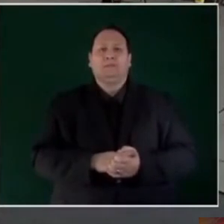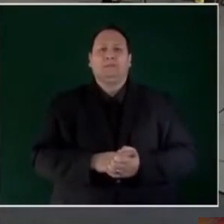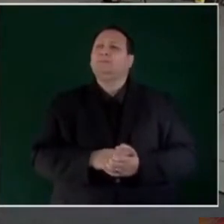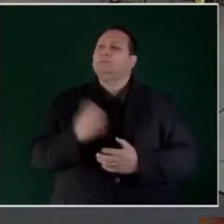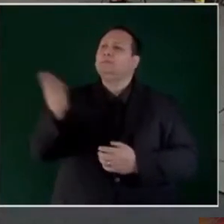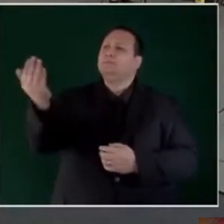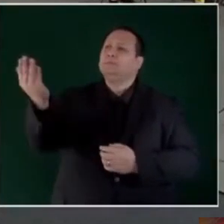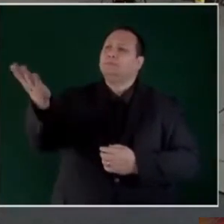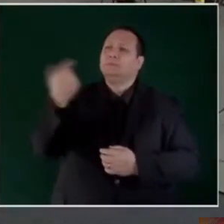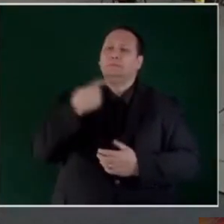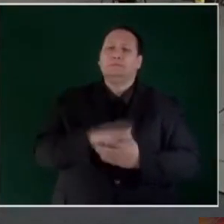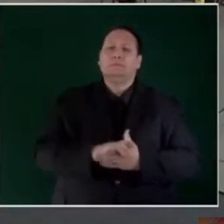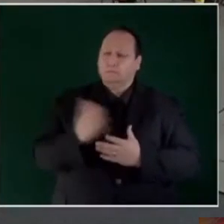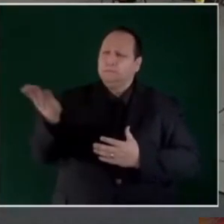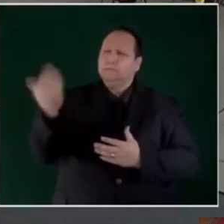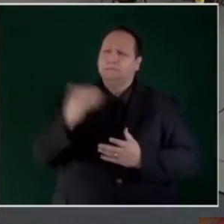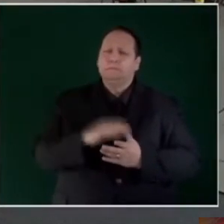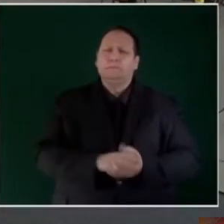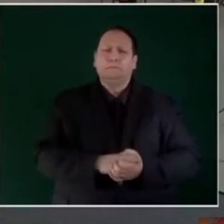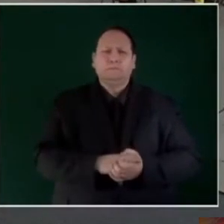Adelante, adelante.